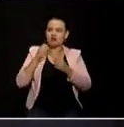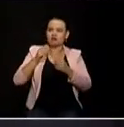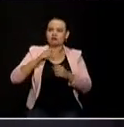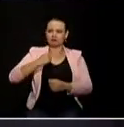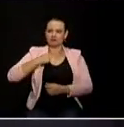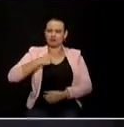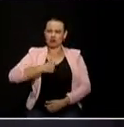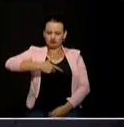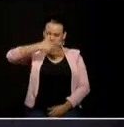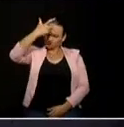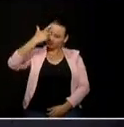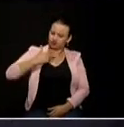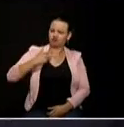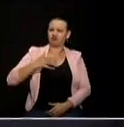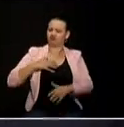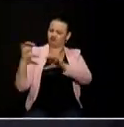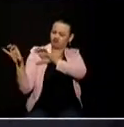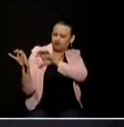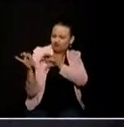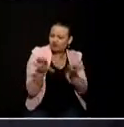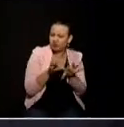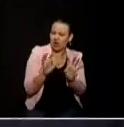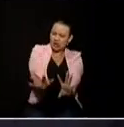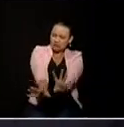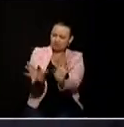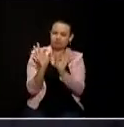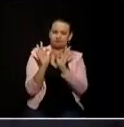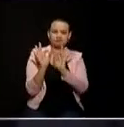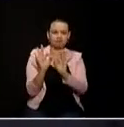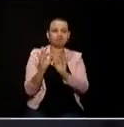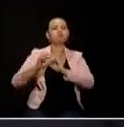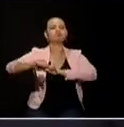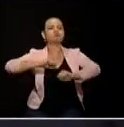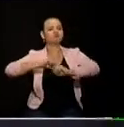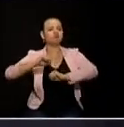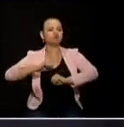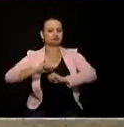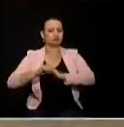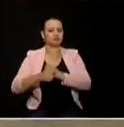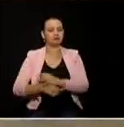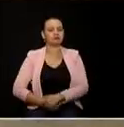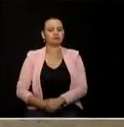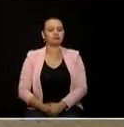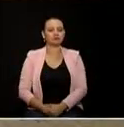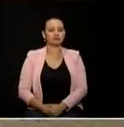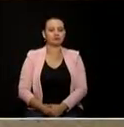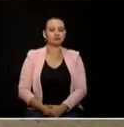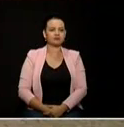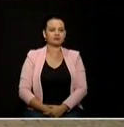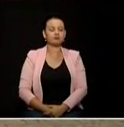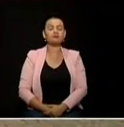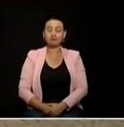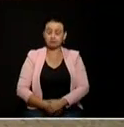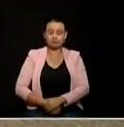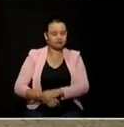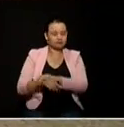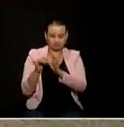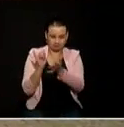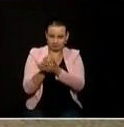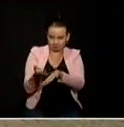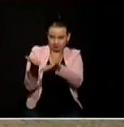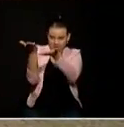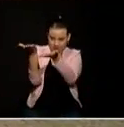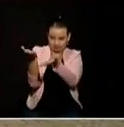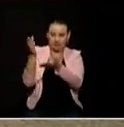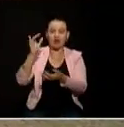con dedicación con consagración y sobre todo con mística antes que dinero seguimos con la misma dinámica y el turno es